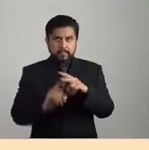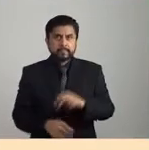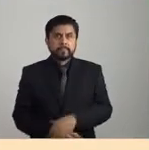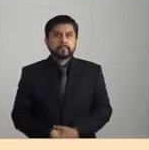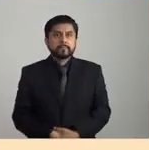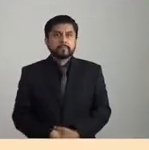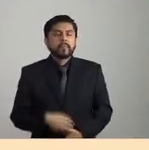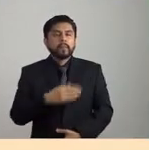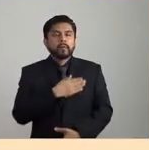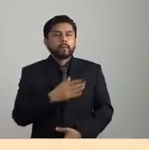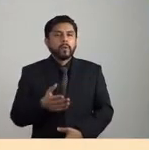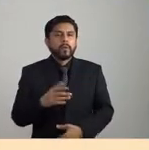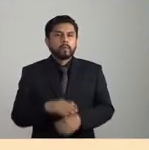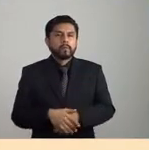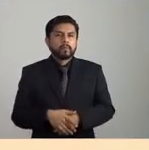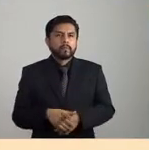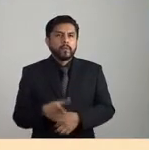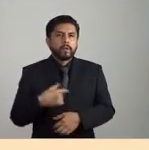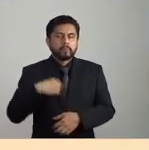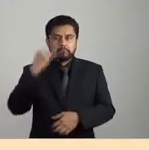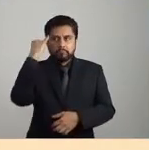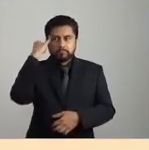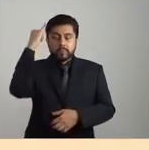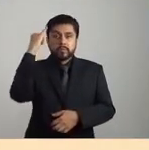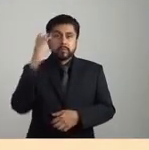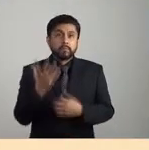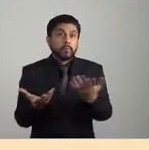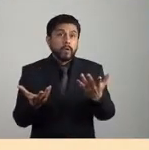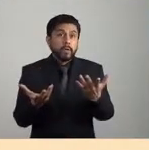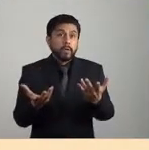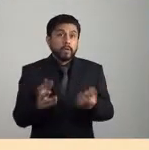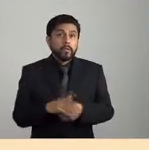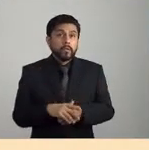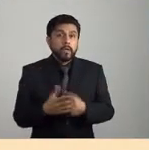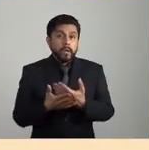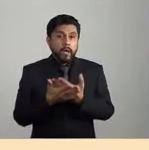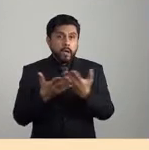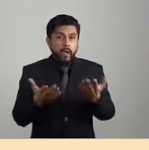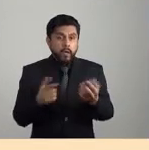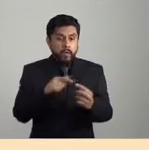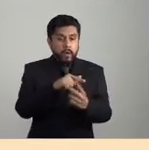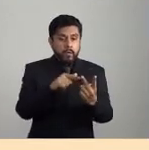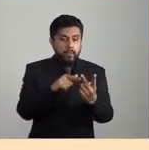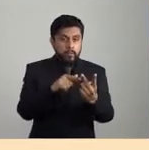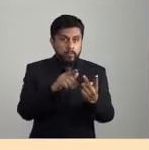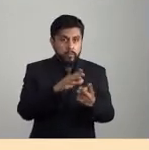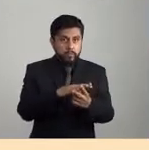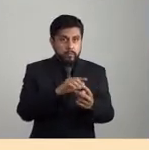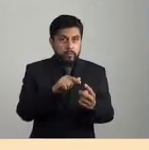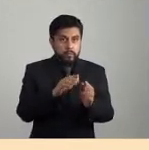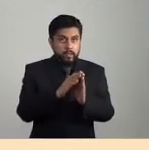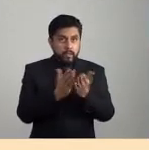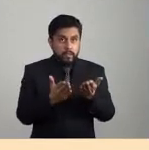Bueno, claramente no nos imaginábamos que el contexto de la presentación de estos dos libros iba a ser este.